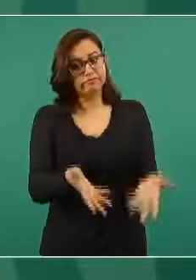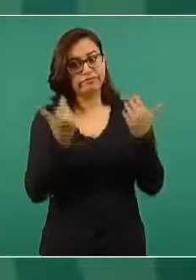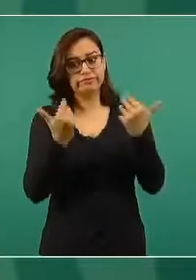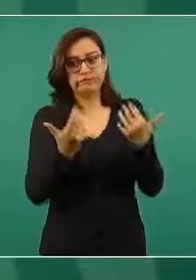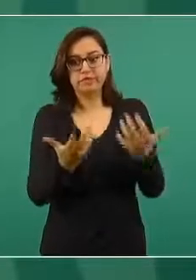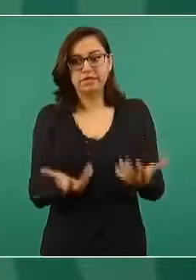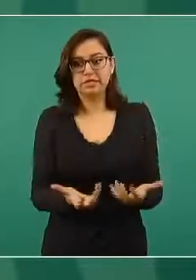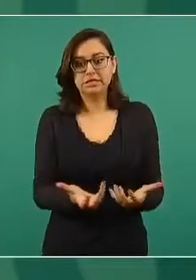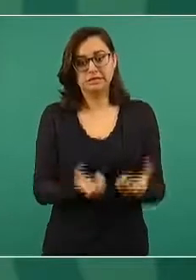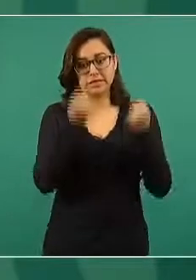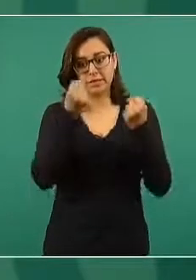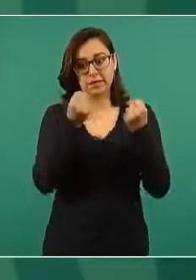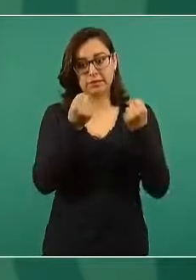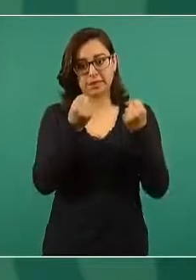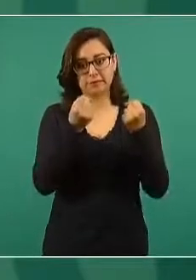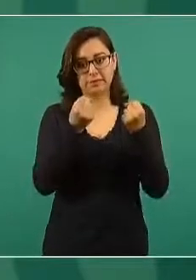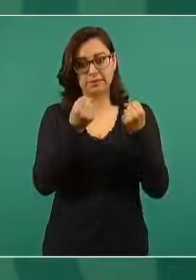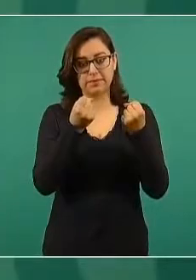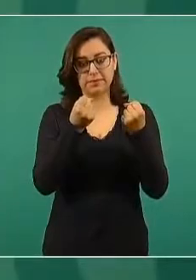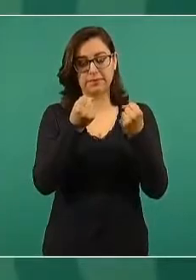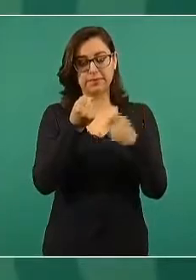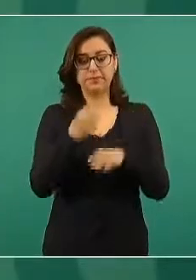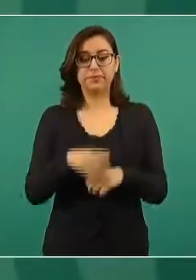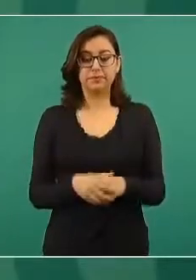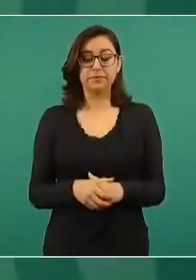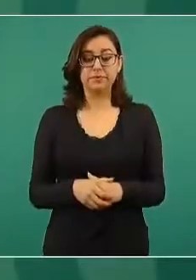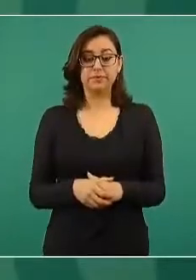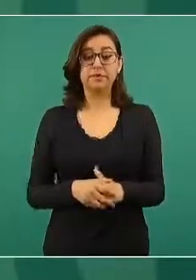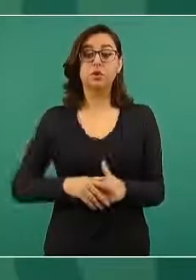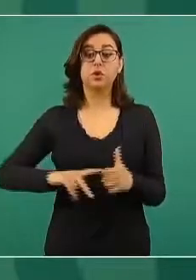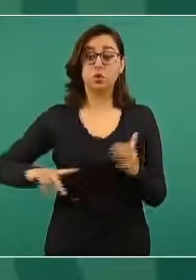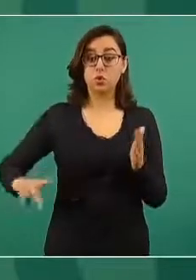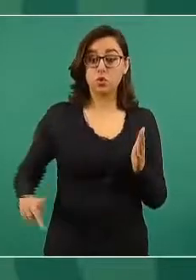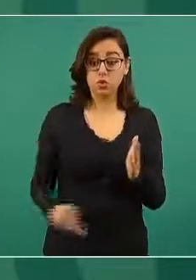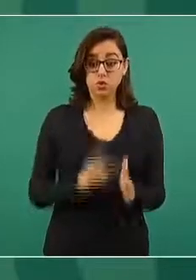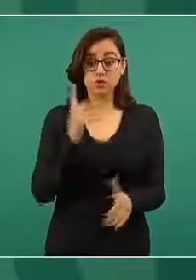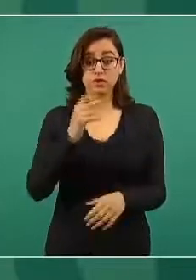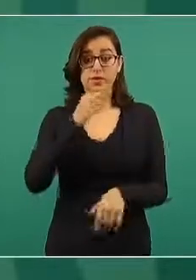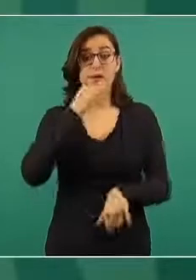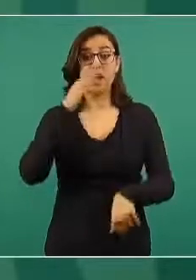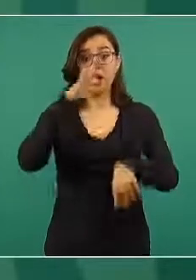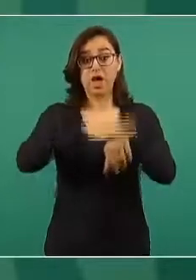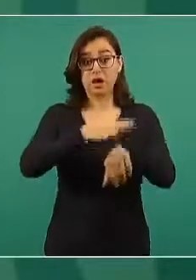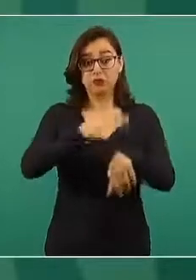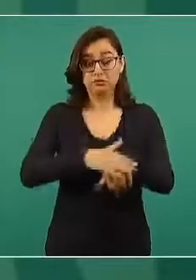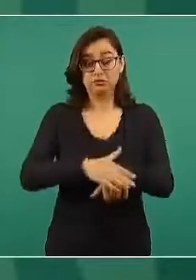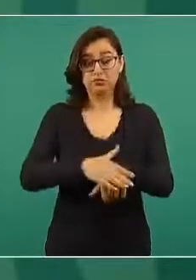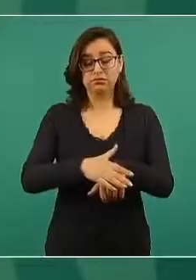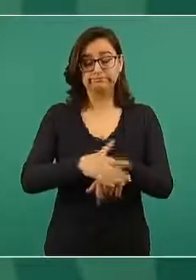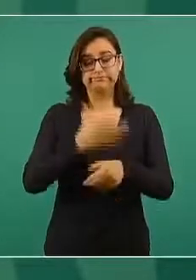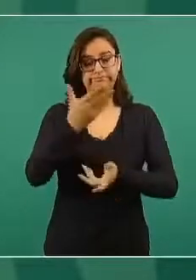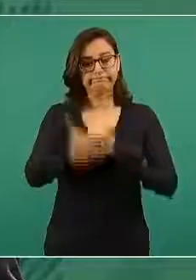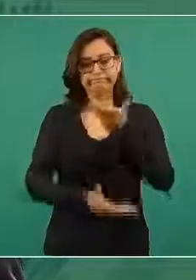Enviamos de nuevo nuestro pésame a los familiares